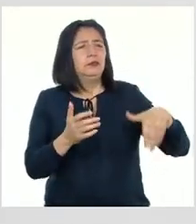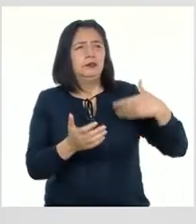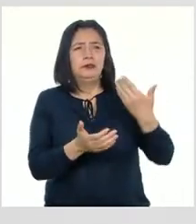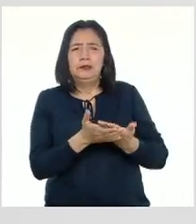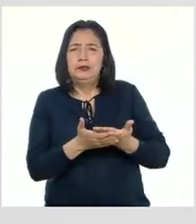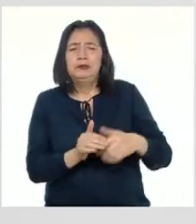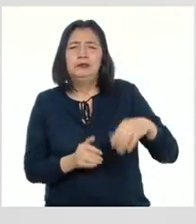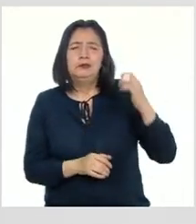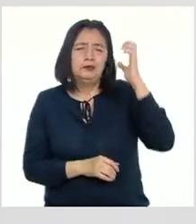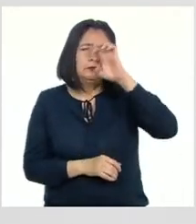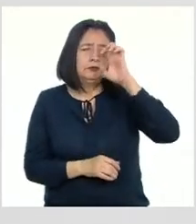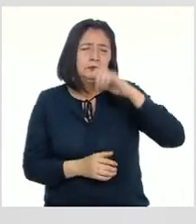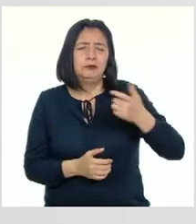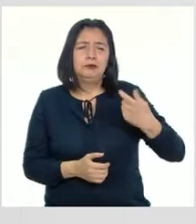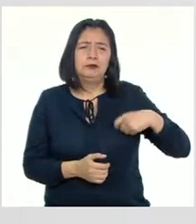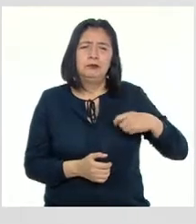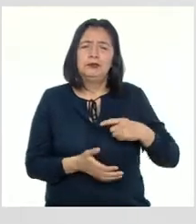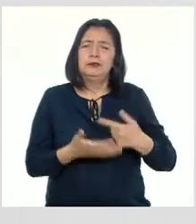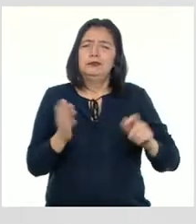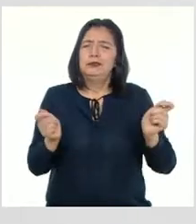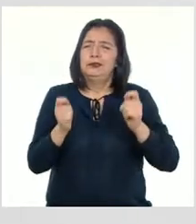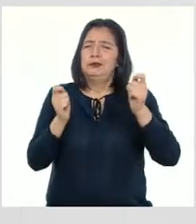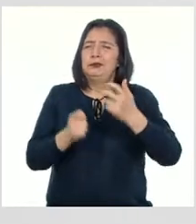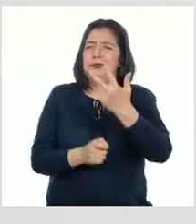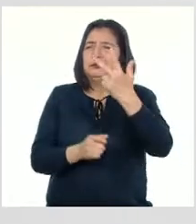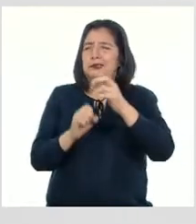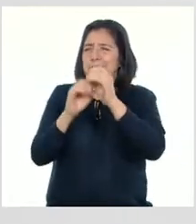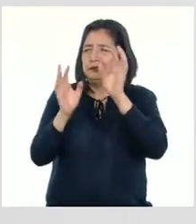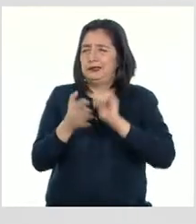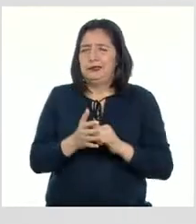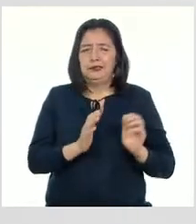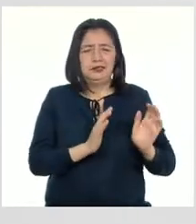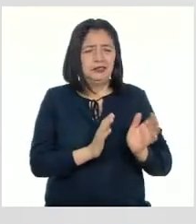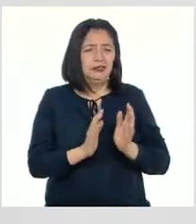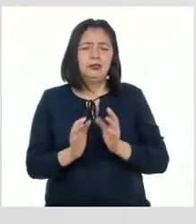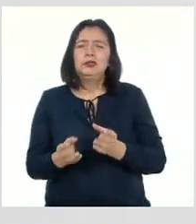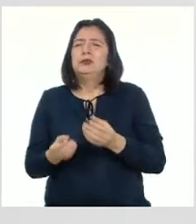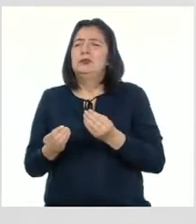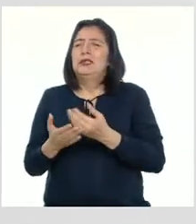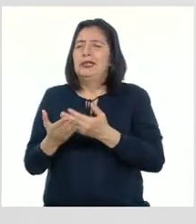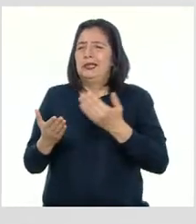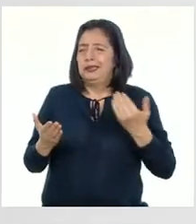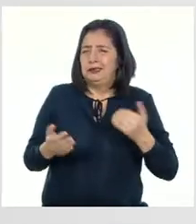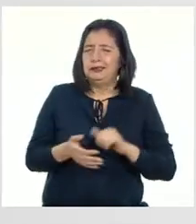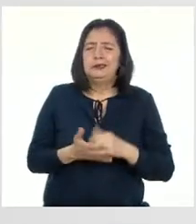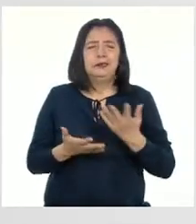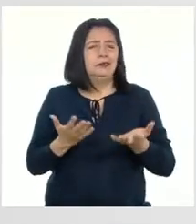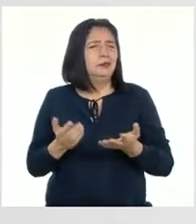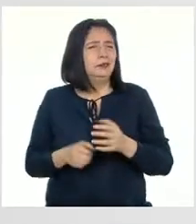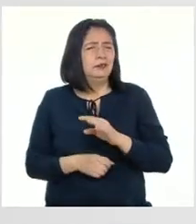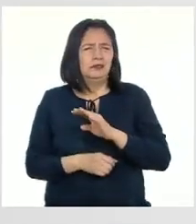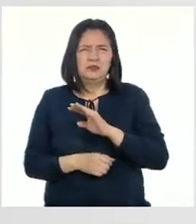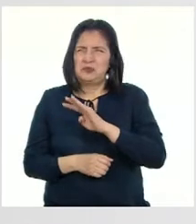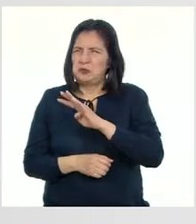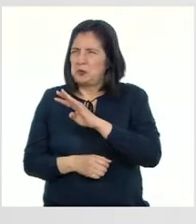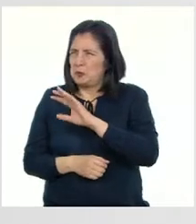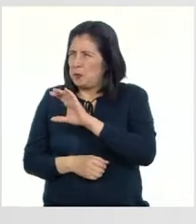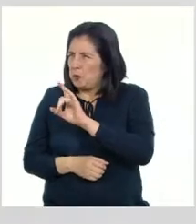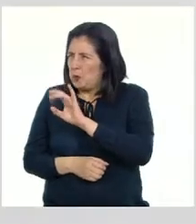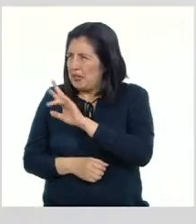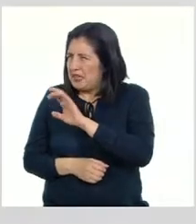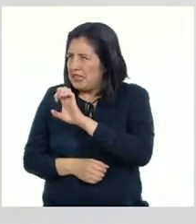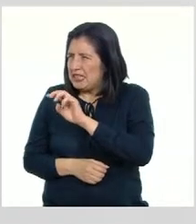españoles Sus festejos duraban tres días y se organizaban antes de la cuaresma ¿Qué es la cuaresma,